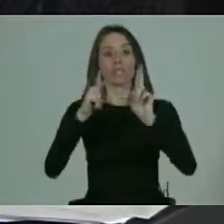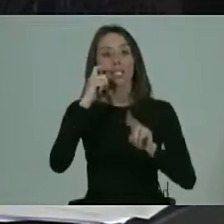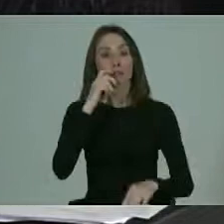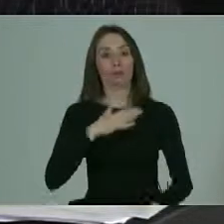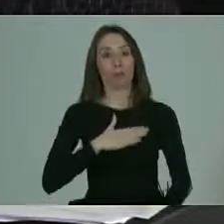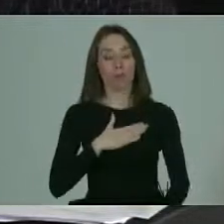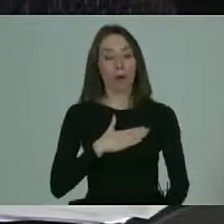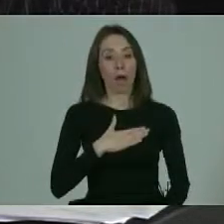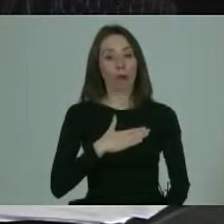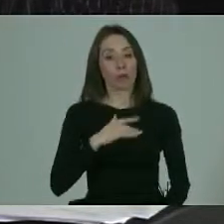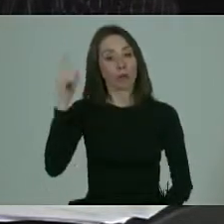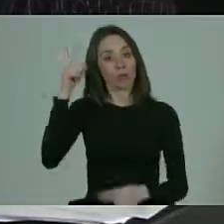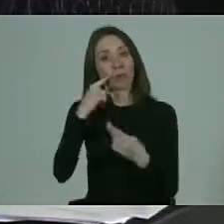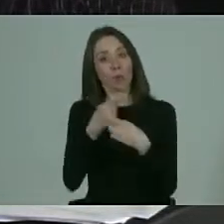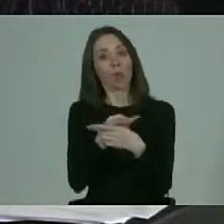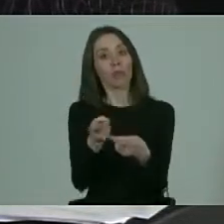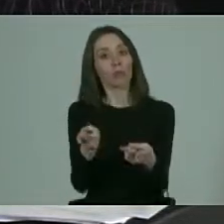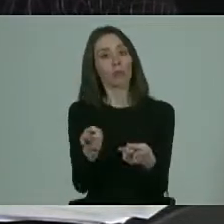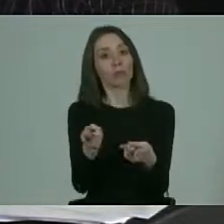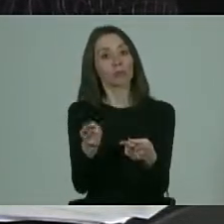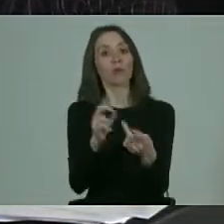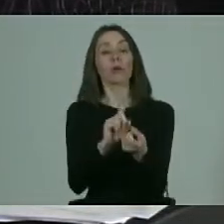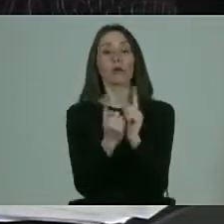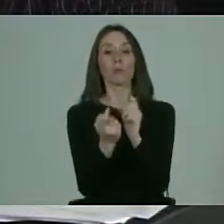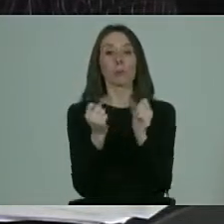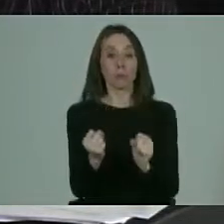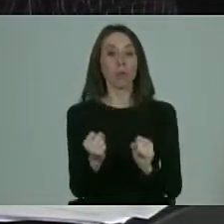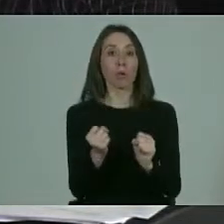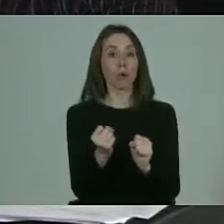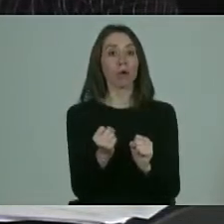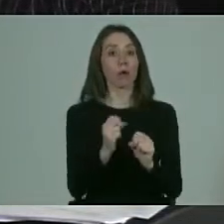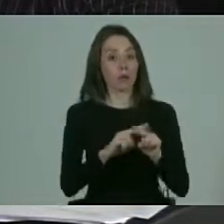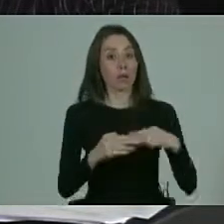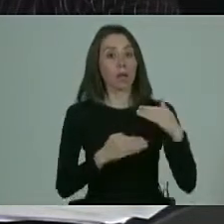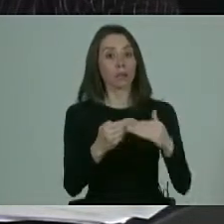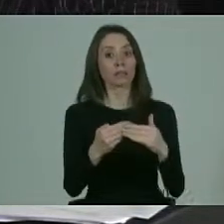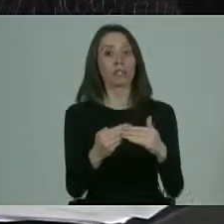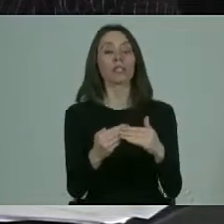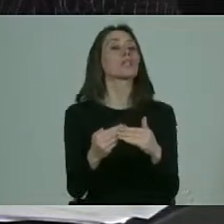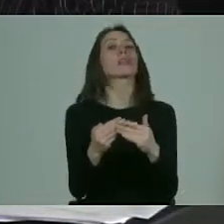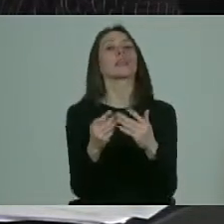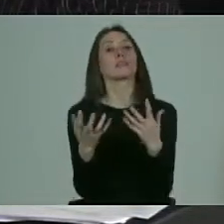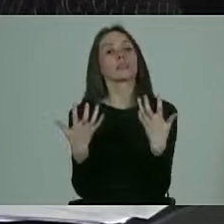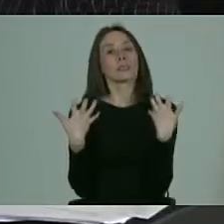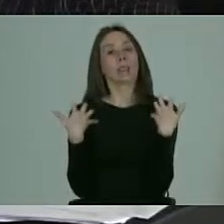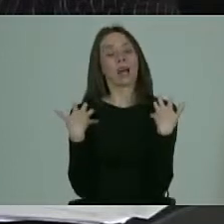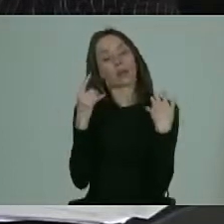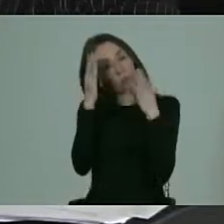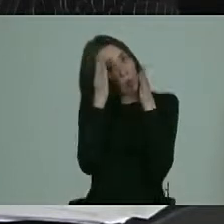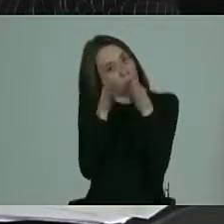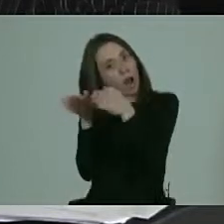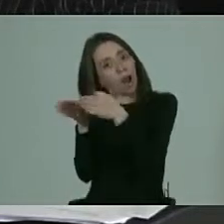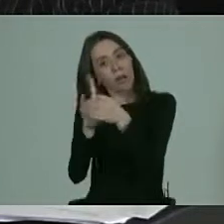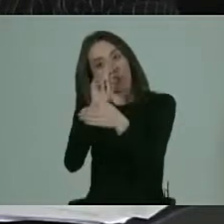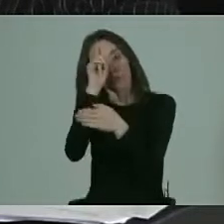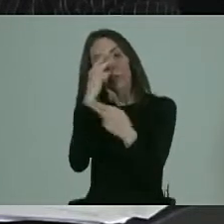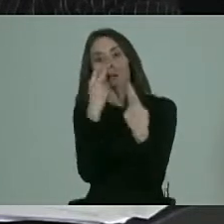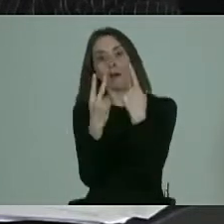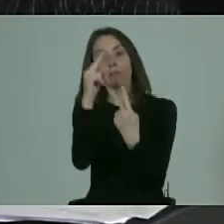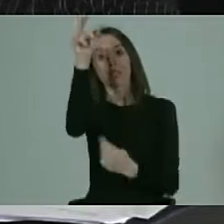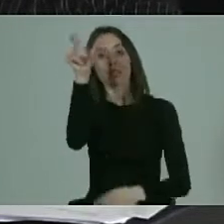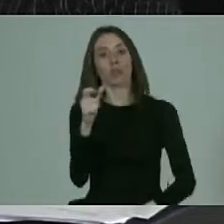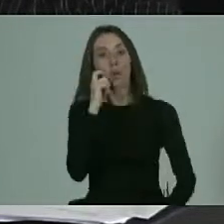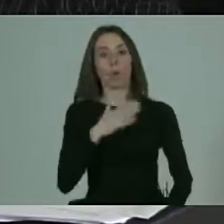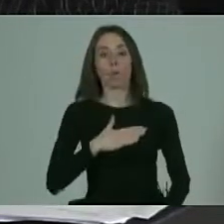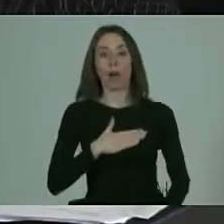han demostrado que esto puede ser muy viable y que además viene a ser cargo de una dimensión que no estamos acostumbrados de ver en el ser humano,